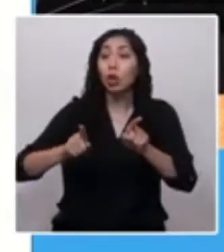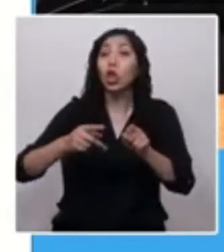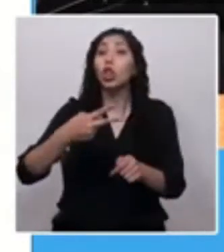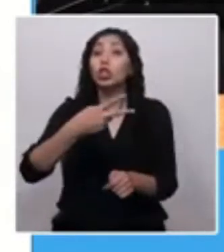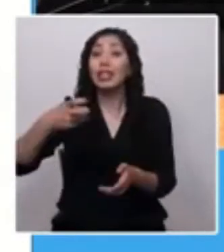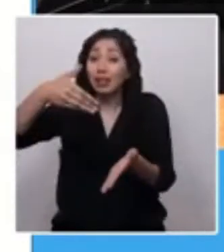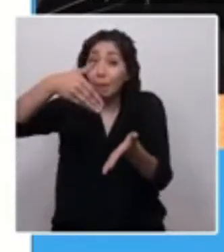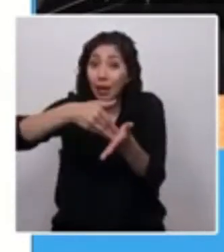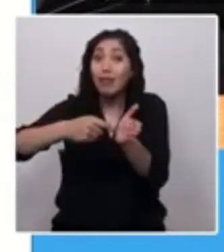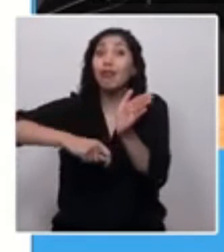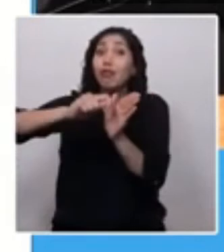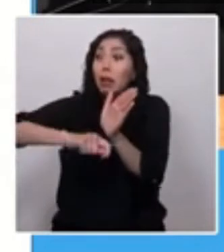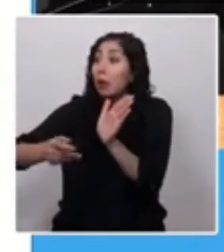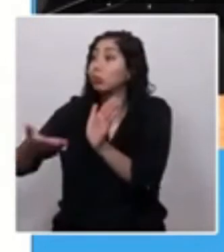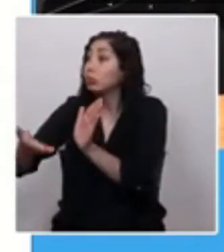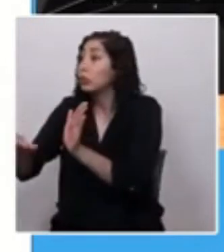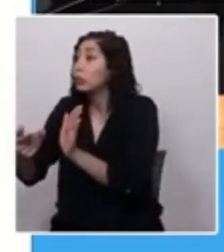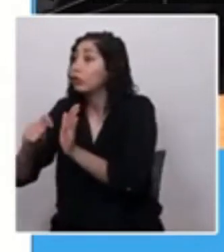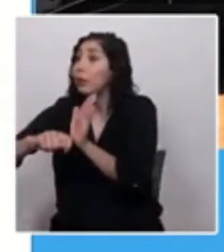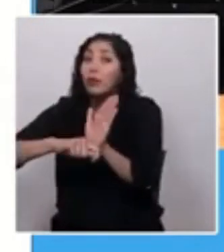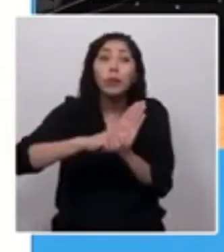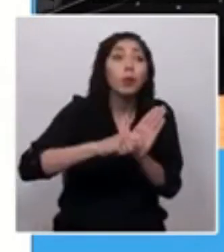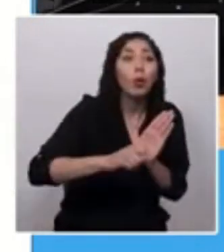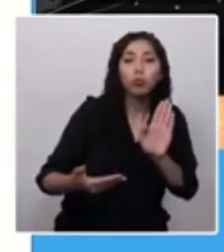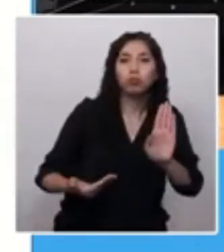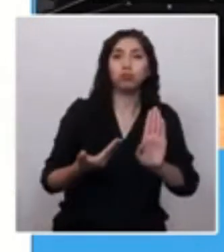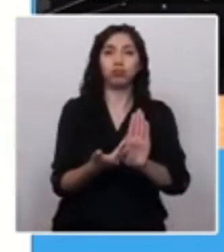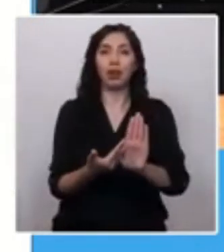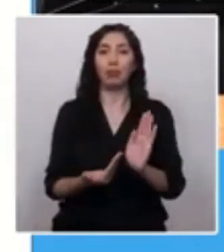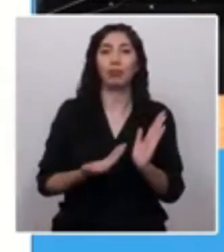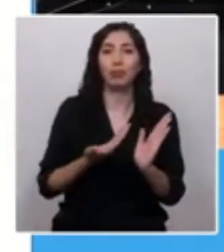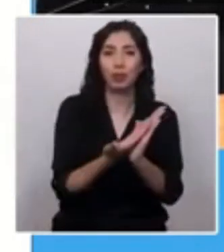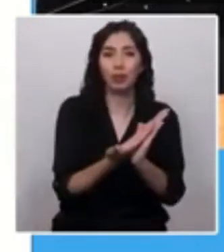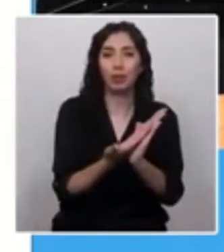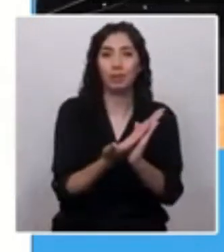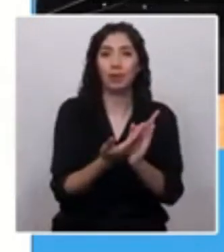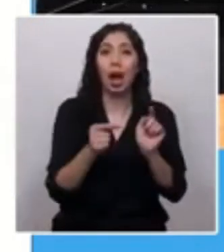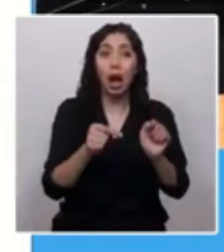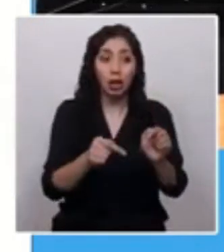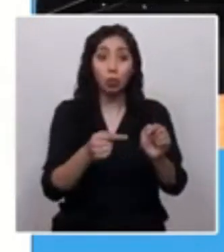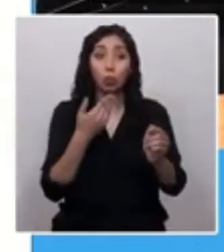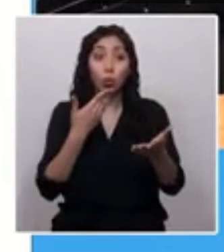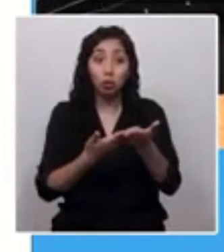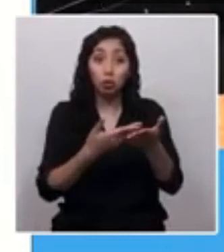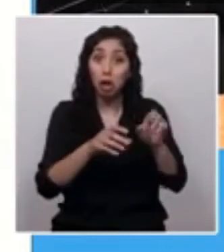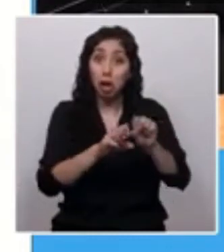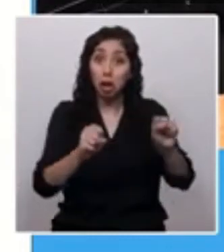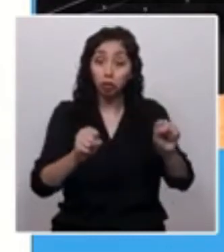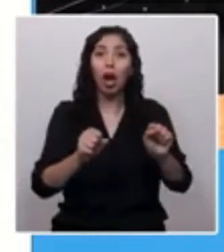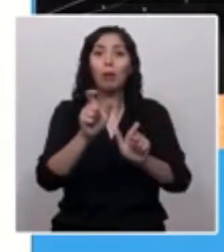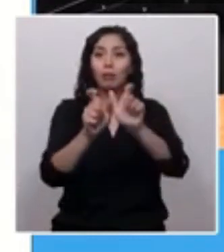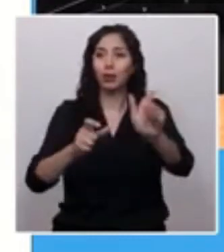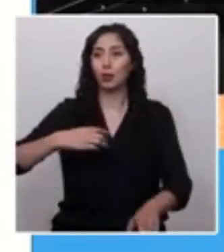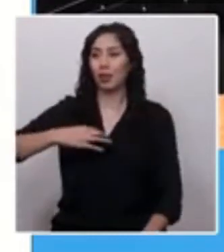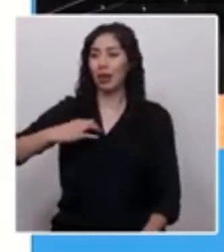en un próximo referéndum, la ciudadanía podrá aprobar la iniciativa popular que da una comisión.